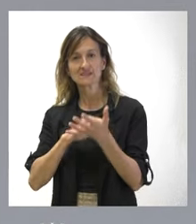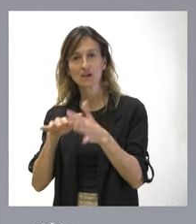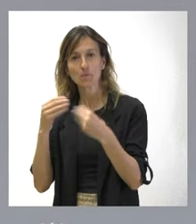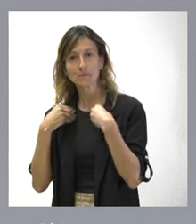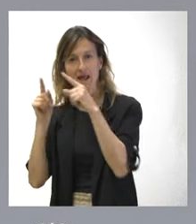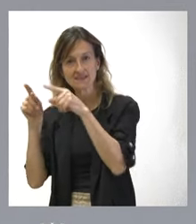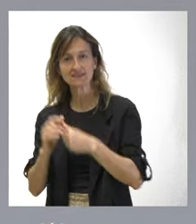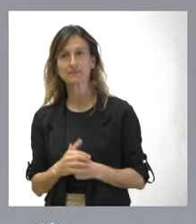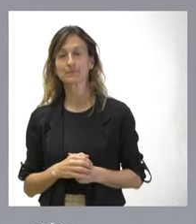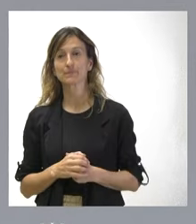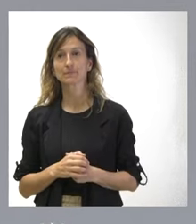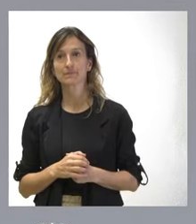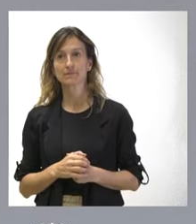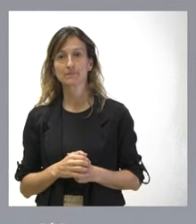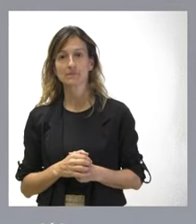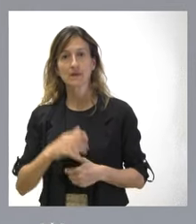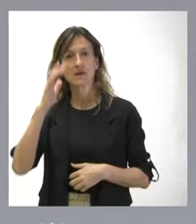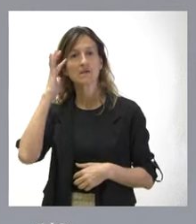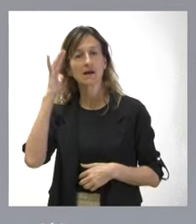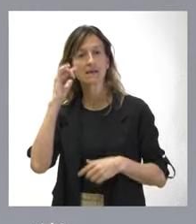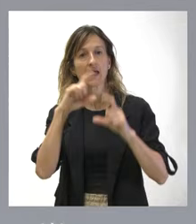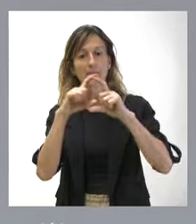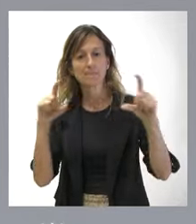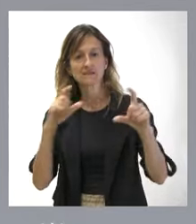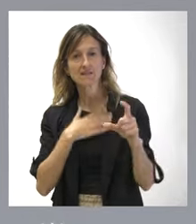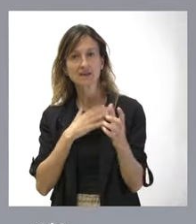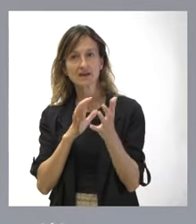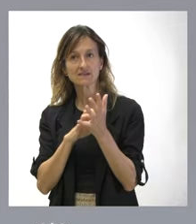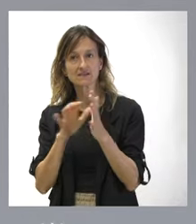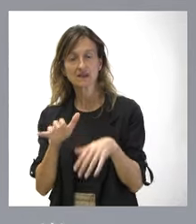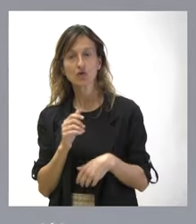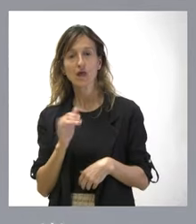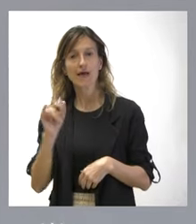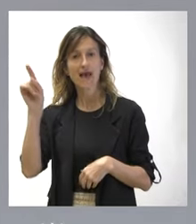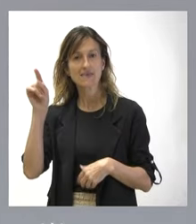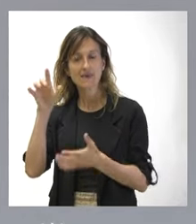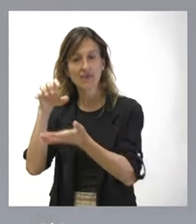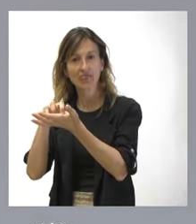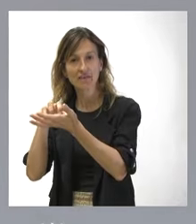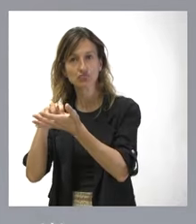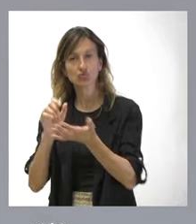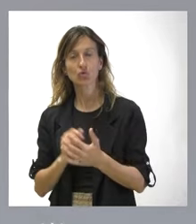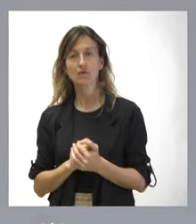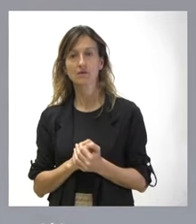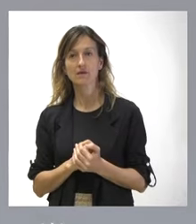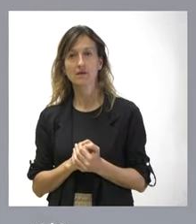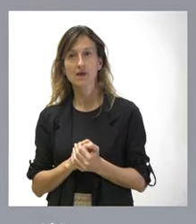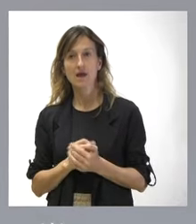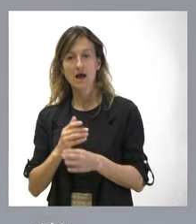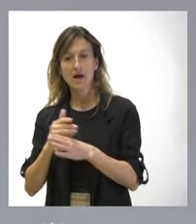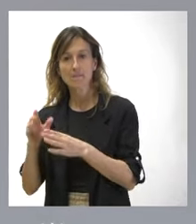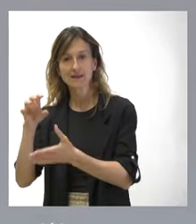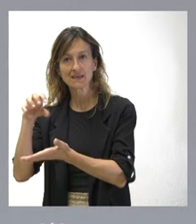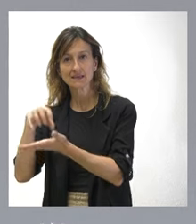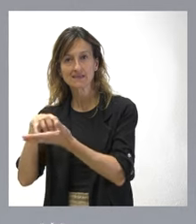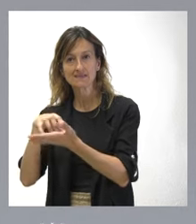residentes. Imagínense una empresa de Castilla y León que tiene un centro en Cataluña, aparte de su sede dentro de Castilla y